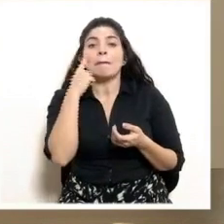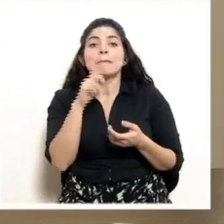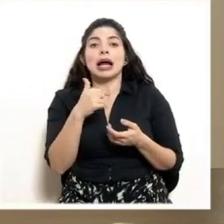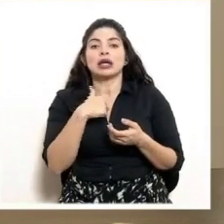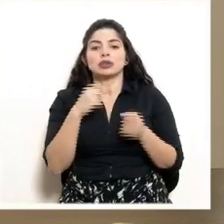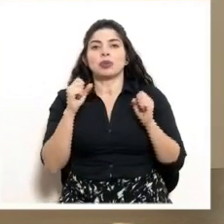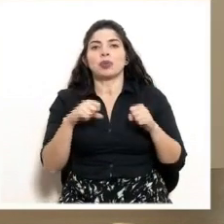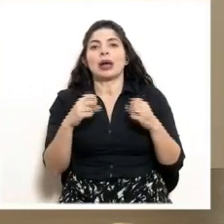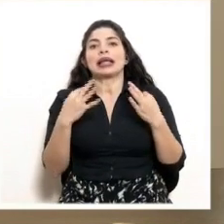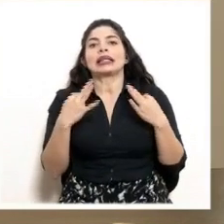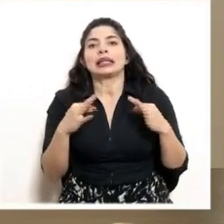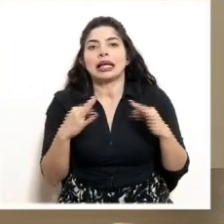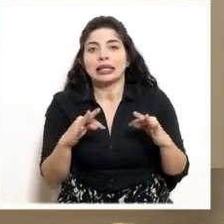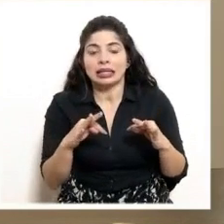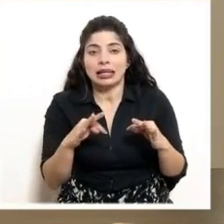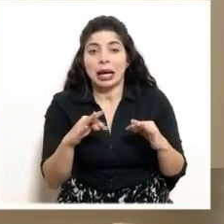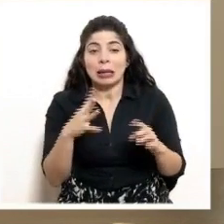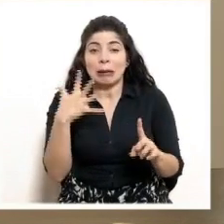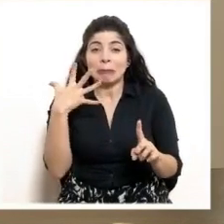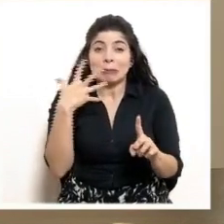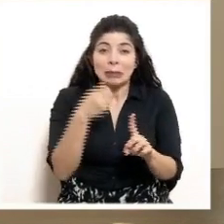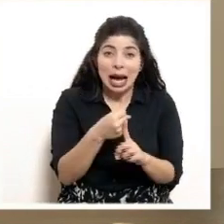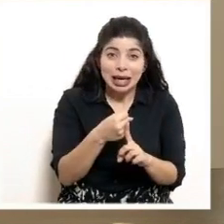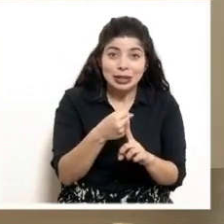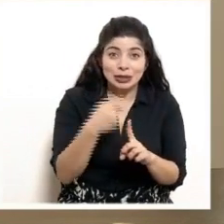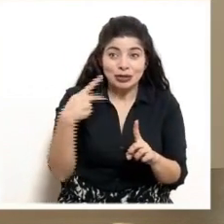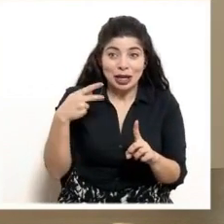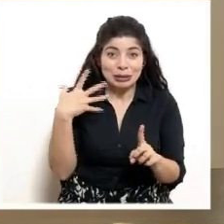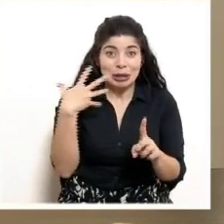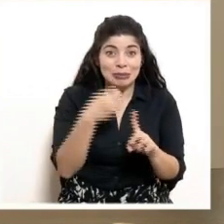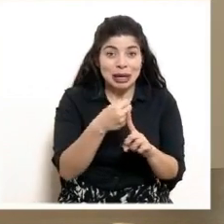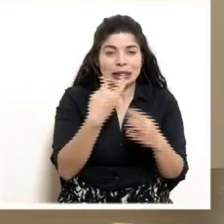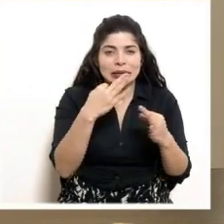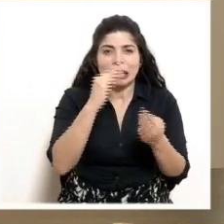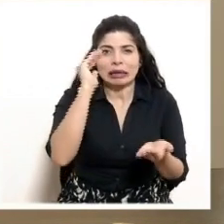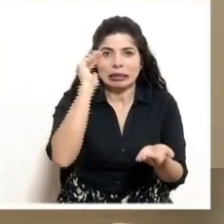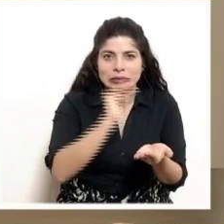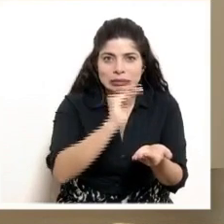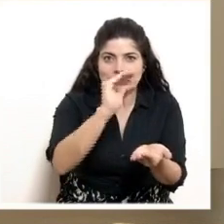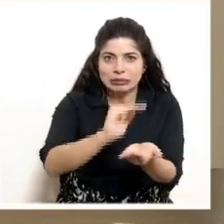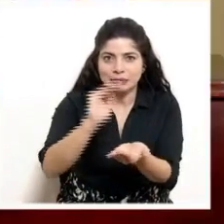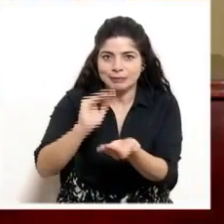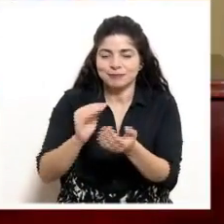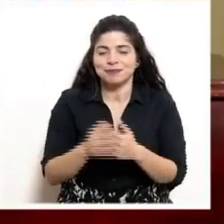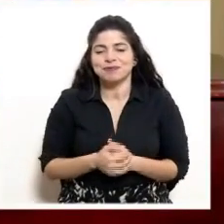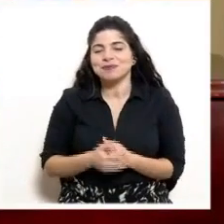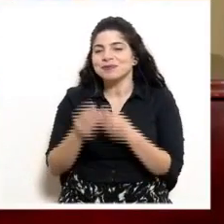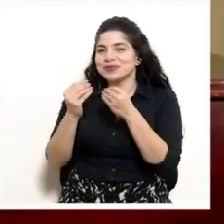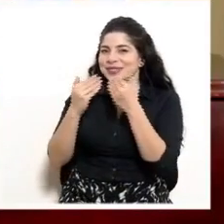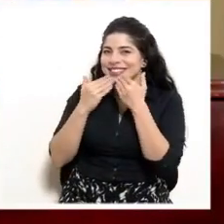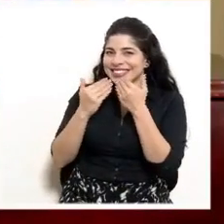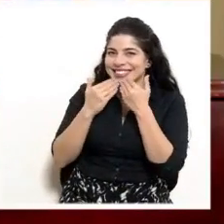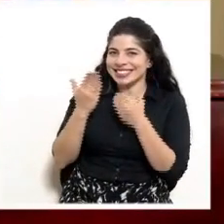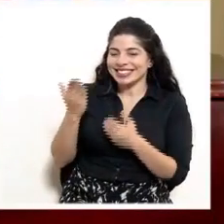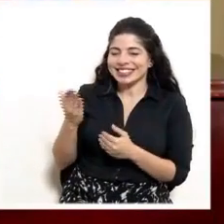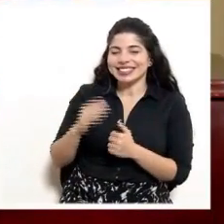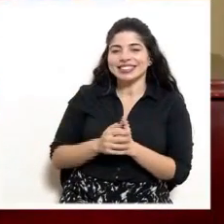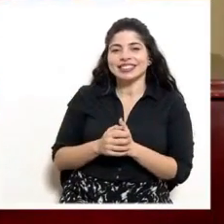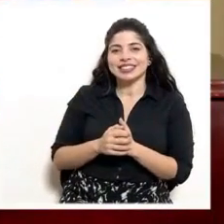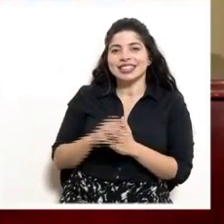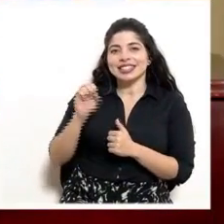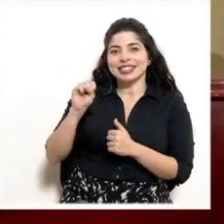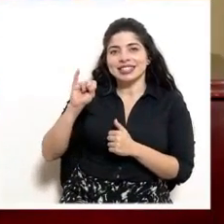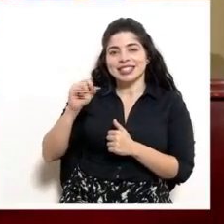de reducir el impacto que ese riesgo podría provocarnos en el territorio. Muchísimas gracias a don